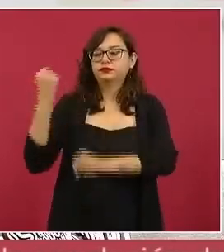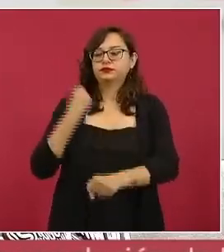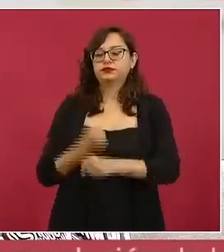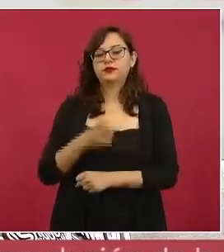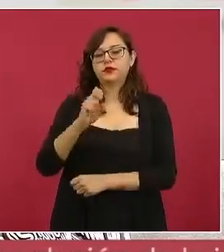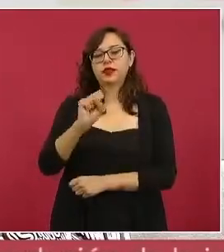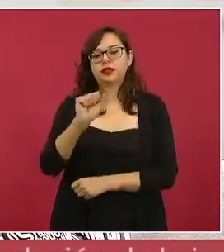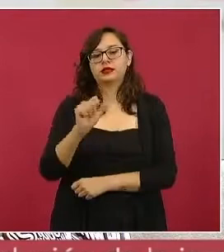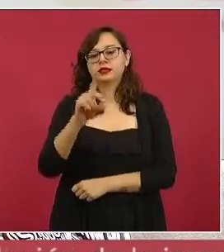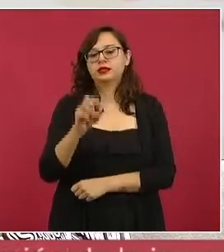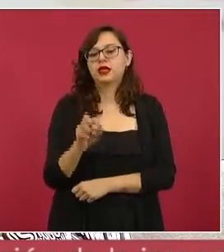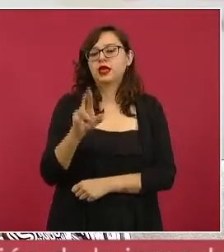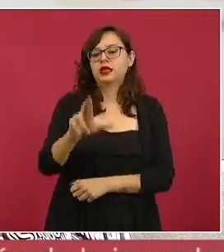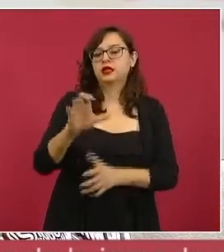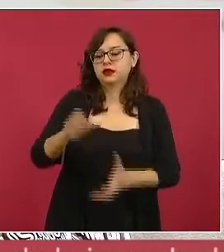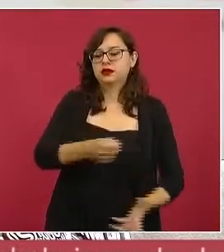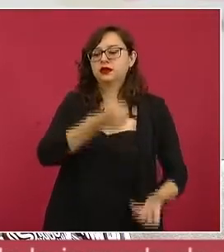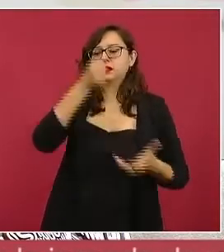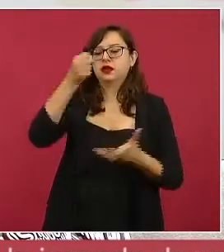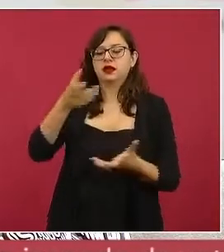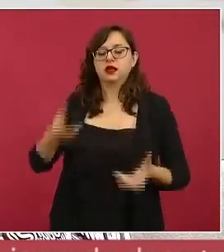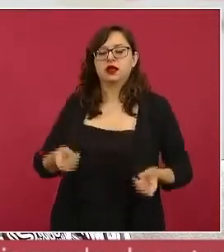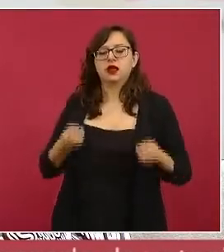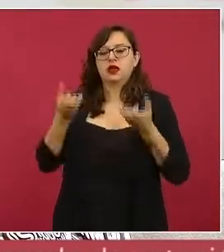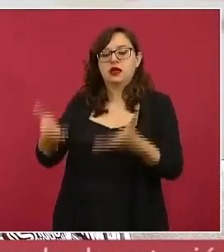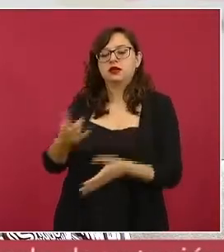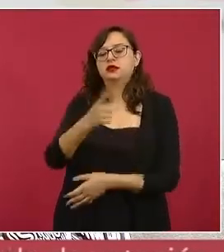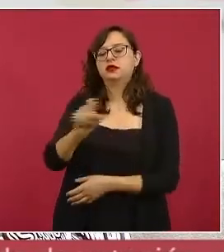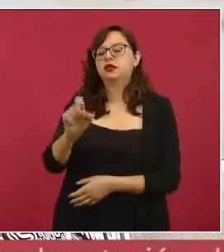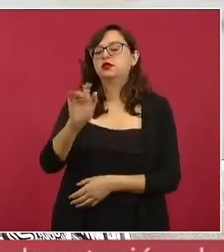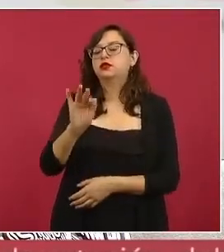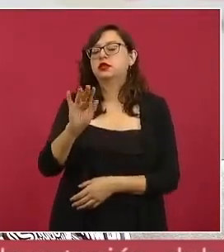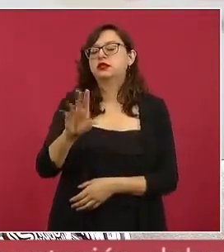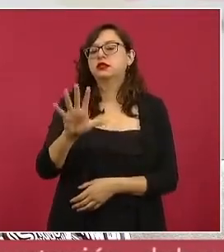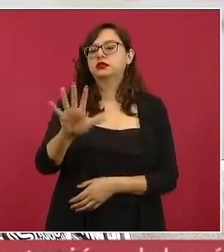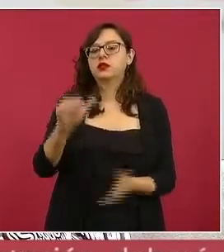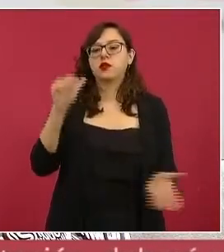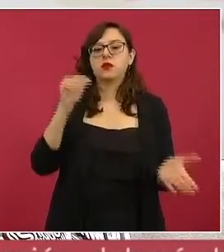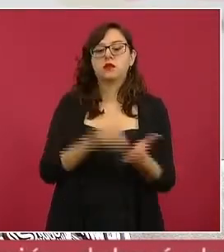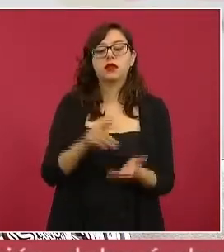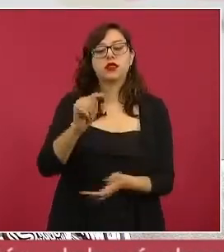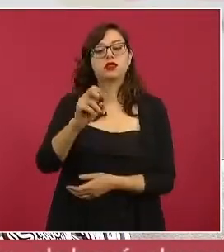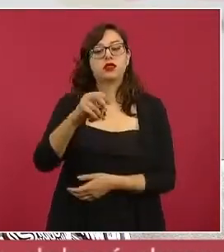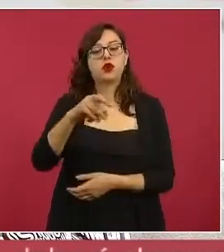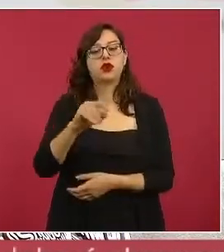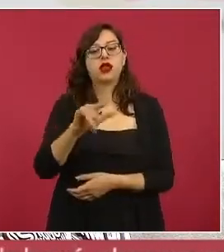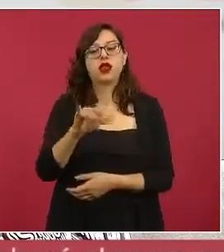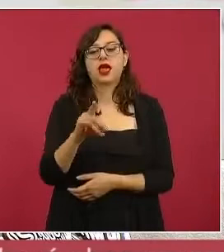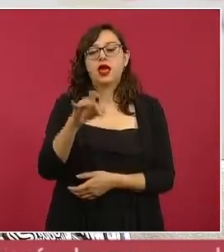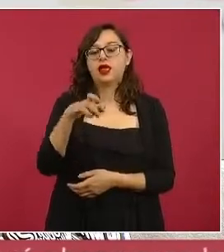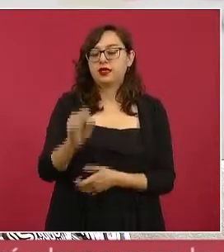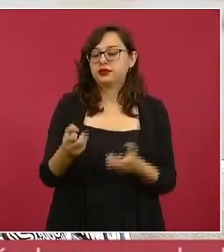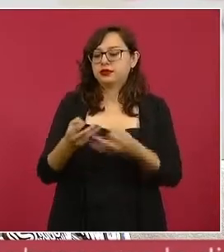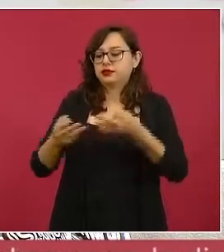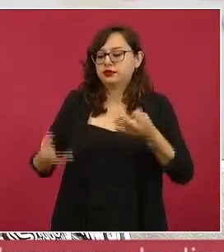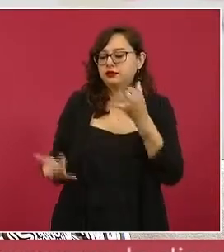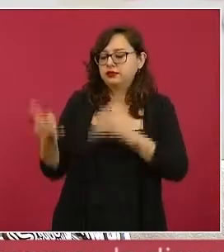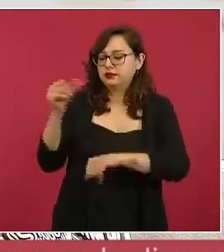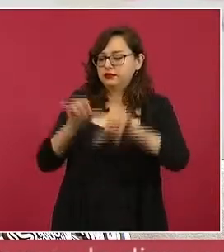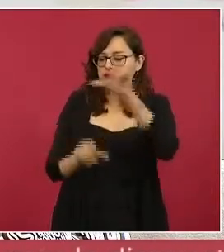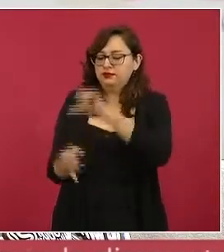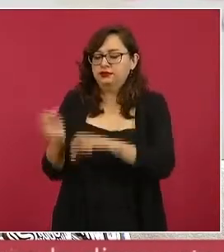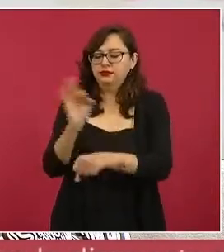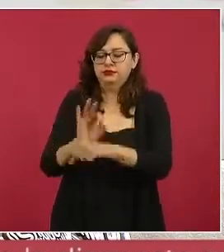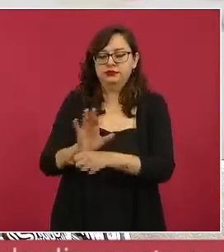185 mil toneladas de fertilizantes, de los cuales el 45% fue